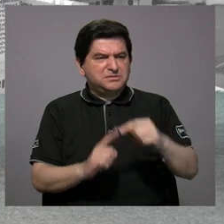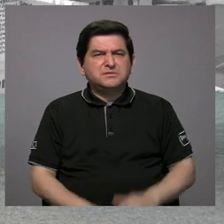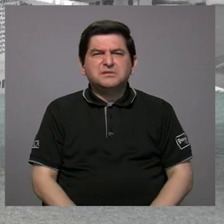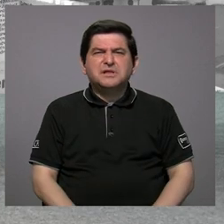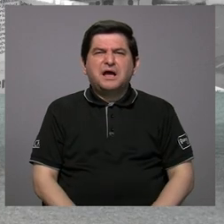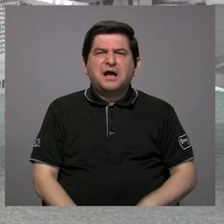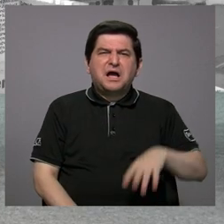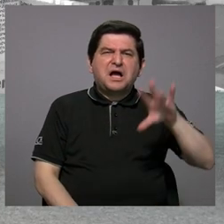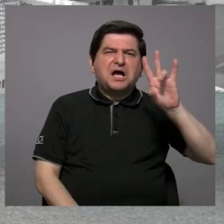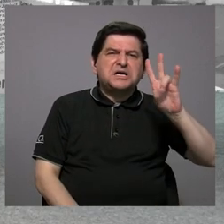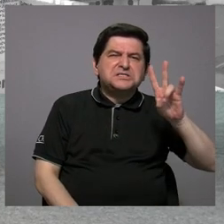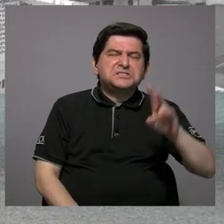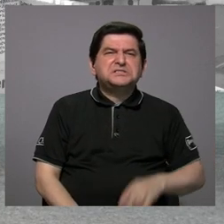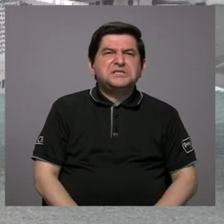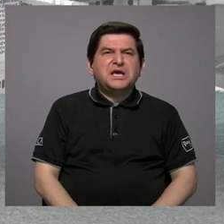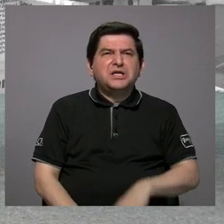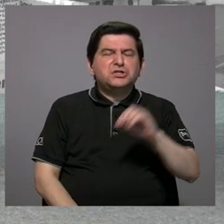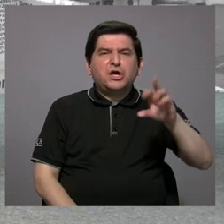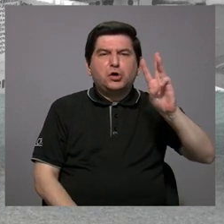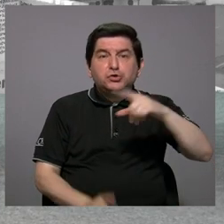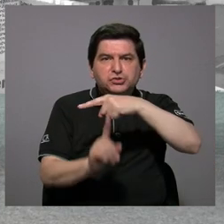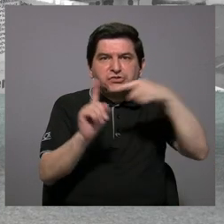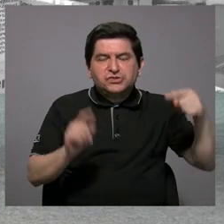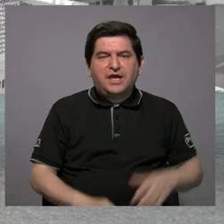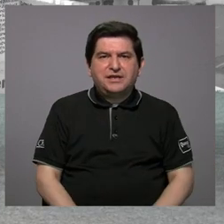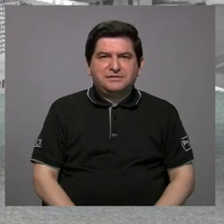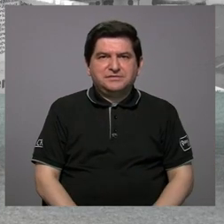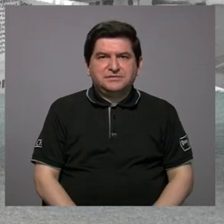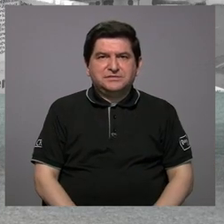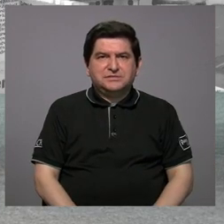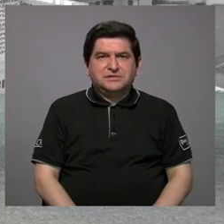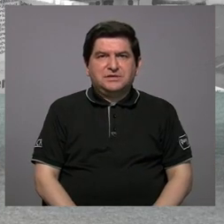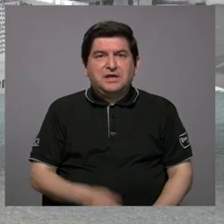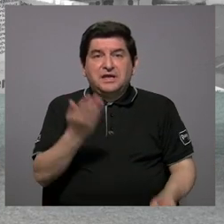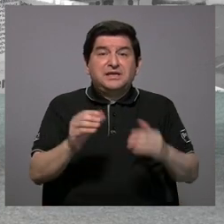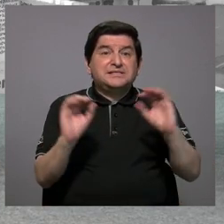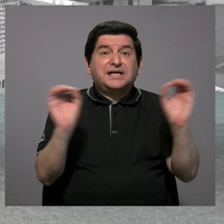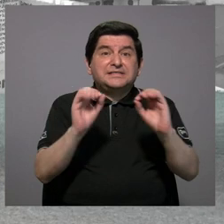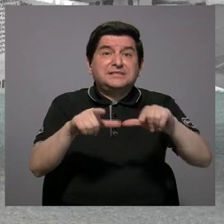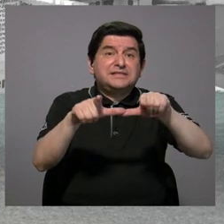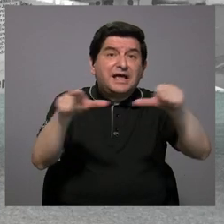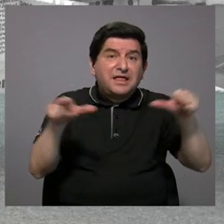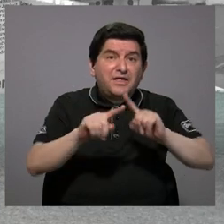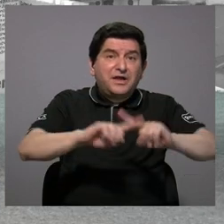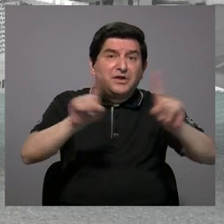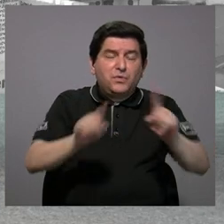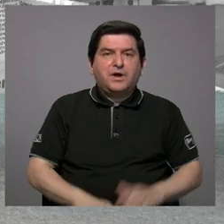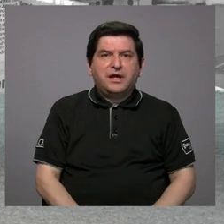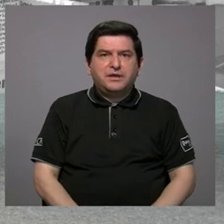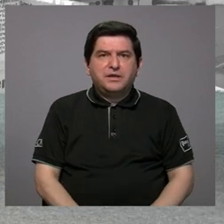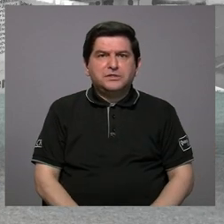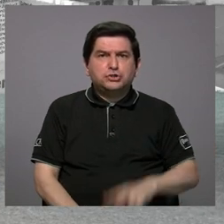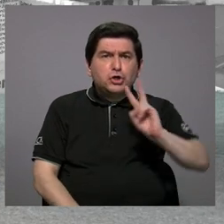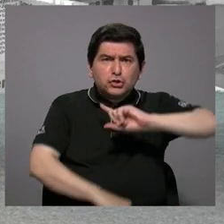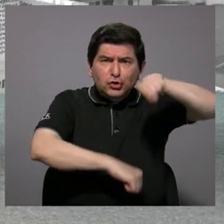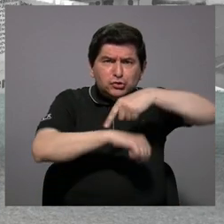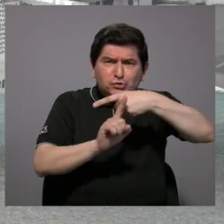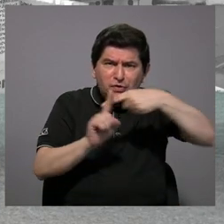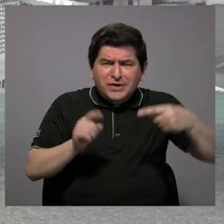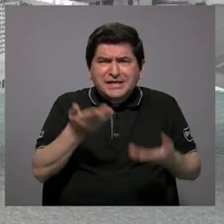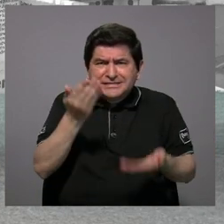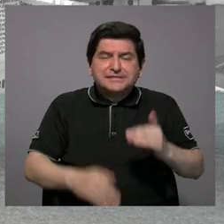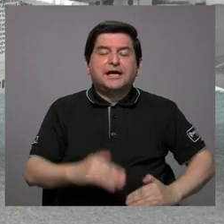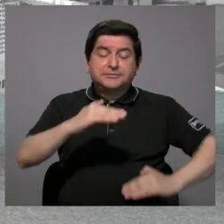tipo siete, en algunas partes seis y media hasta puntos más altos que no llegó ni una gota. sea, como dos horas y media. Como dos horas y media